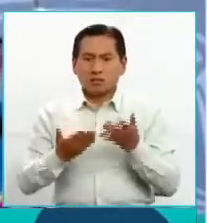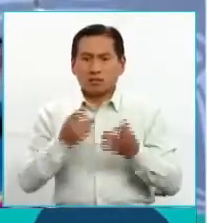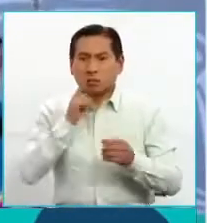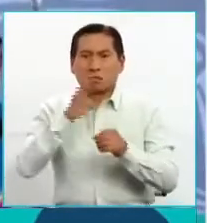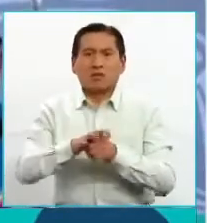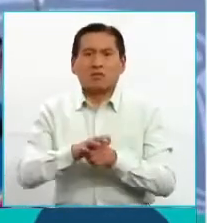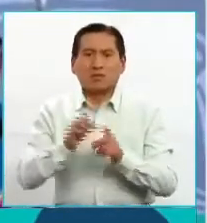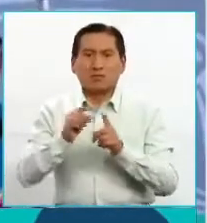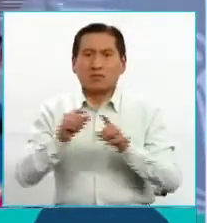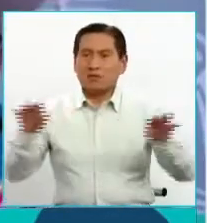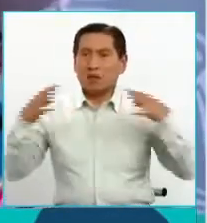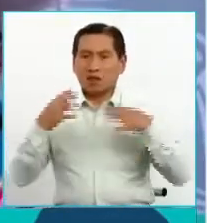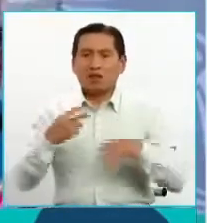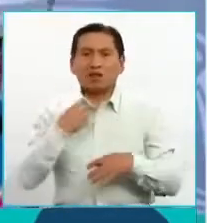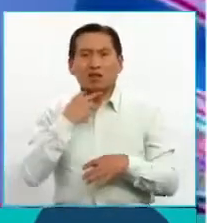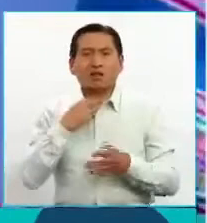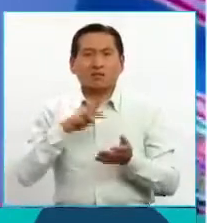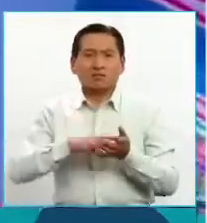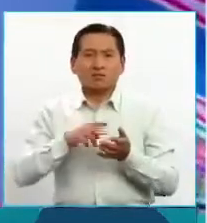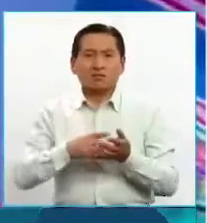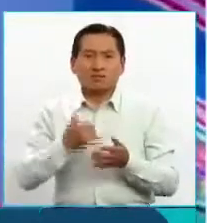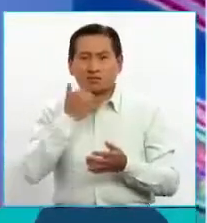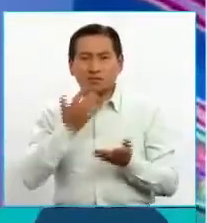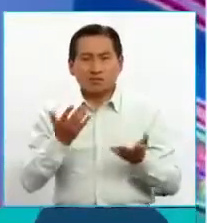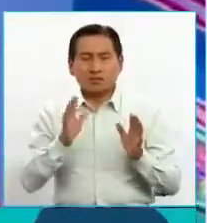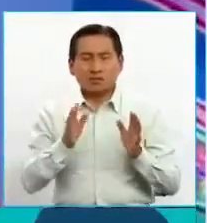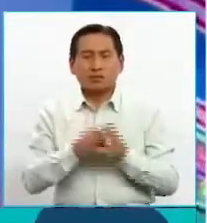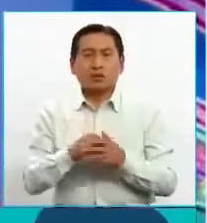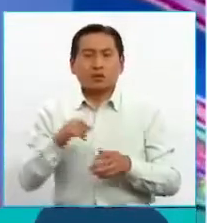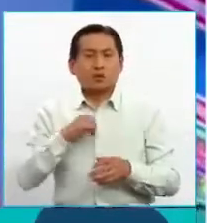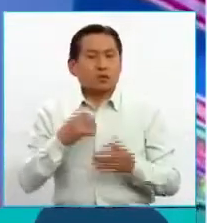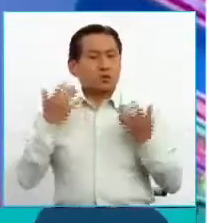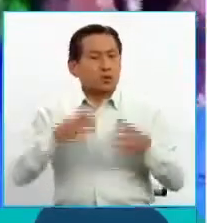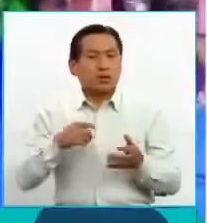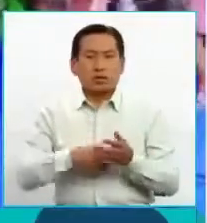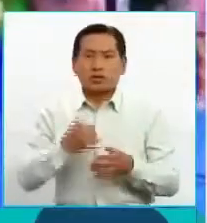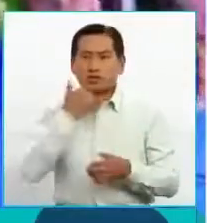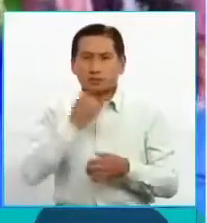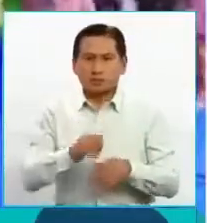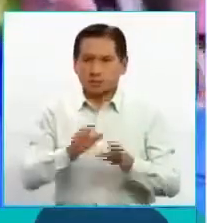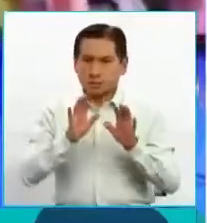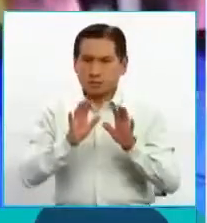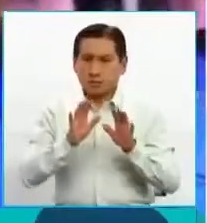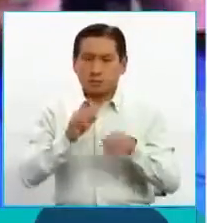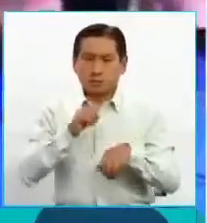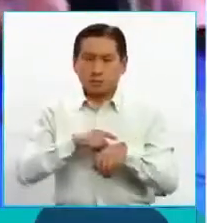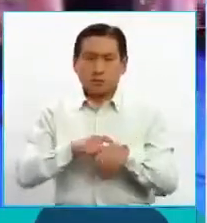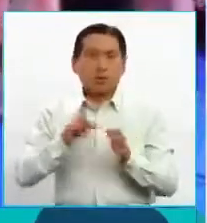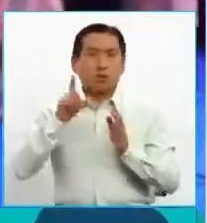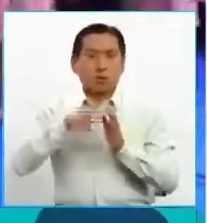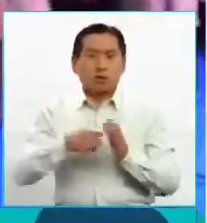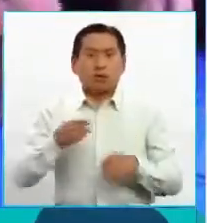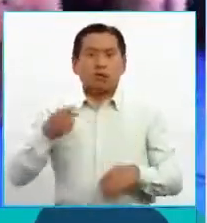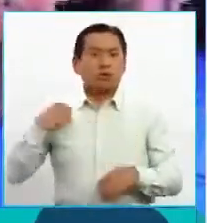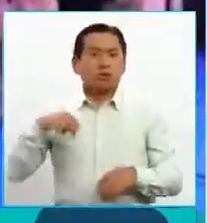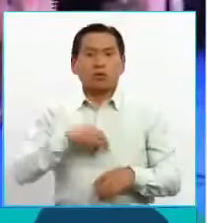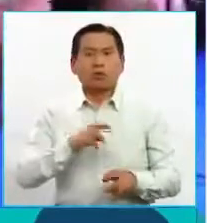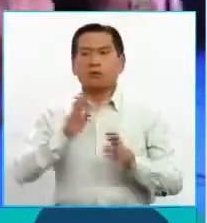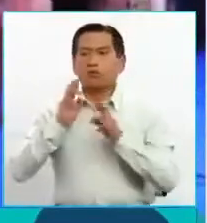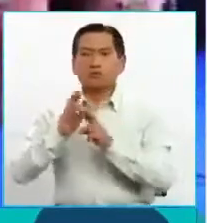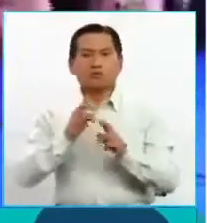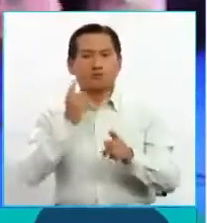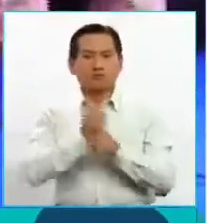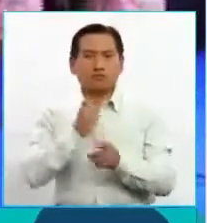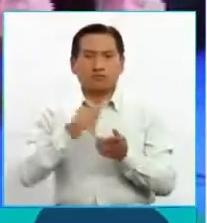frente a los medios para equivocarse. Yo no quiero cometer ese error, en su debido momento nosotros vamos a responder